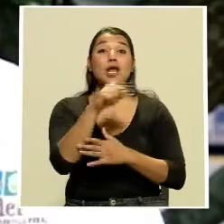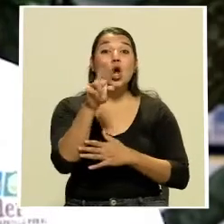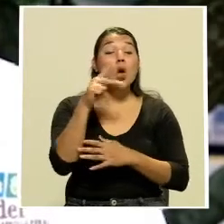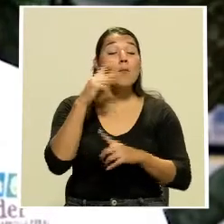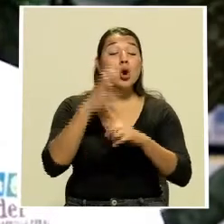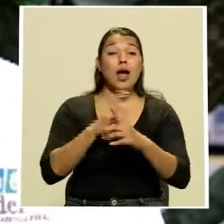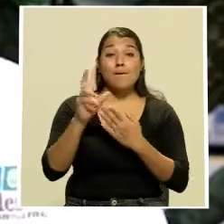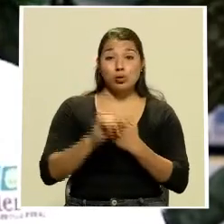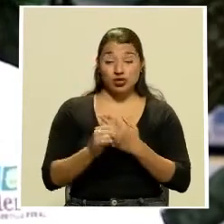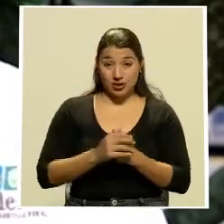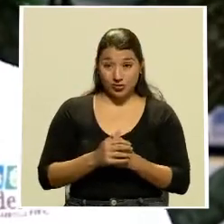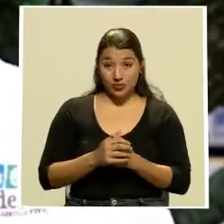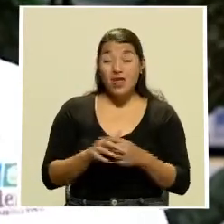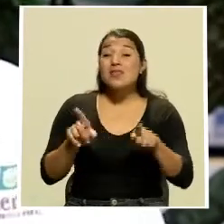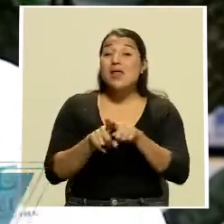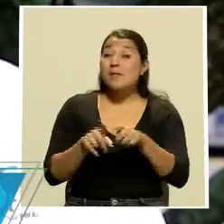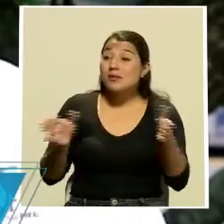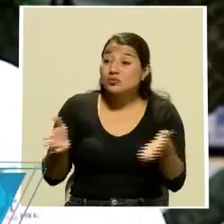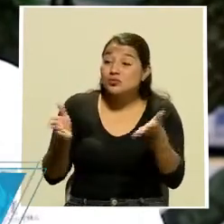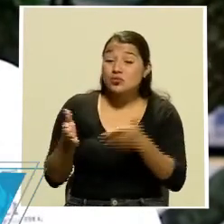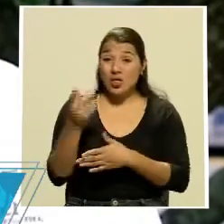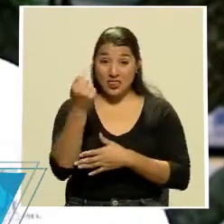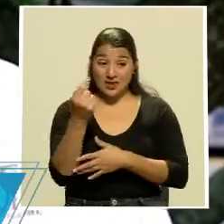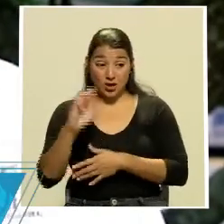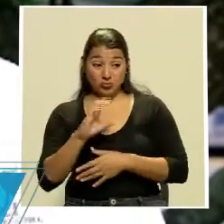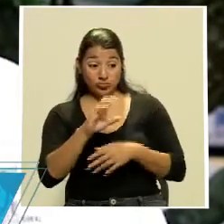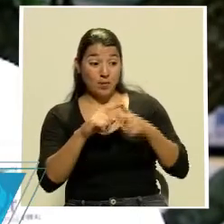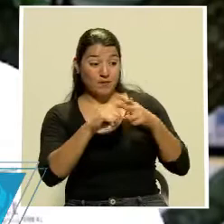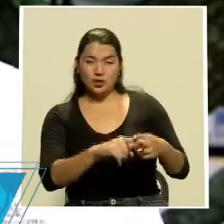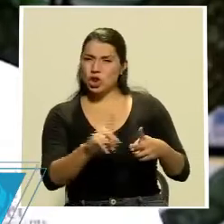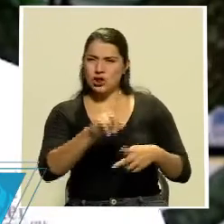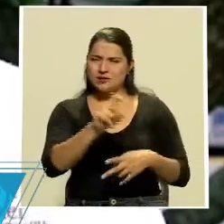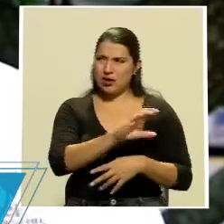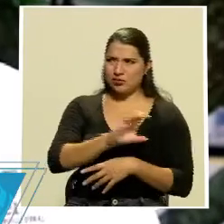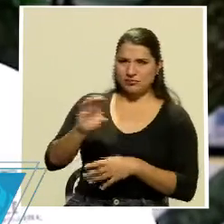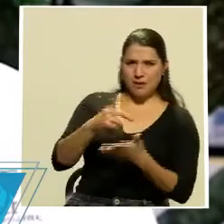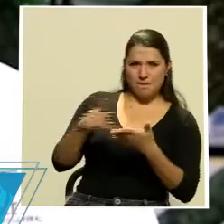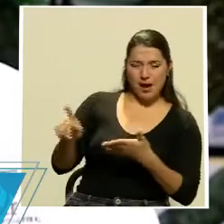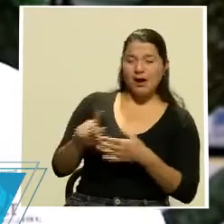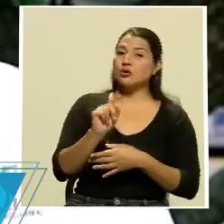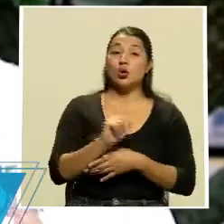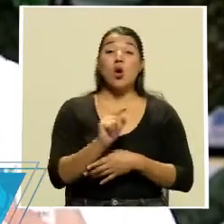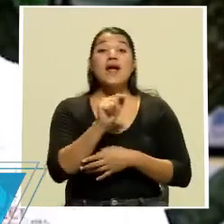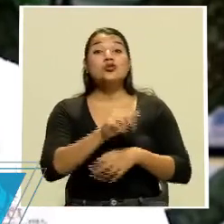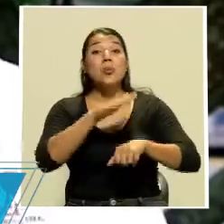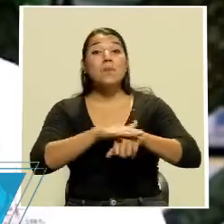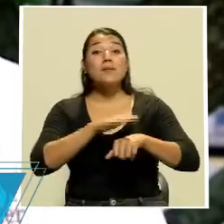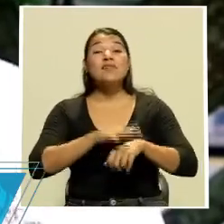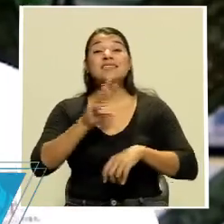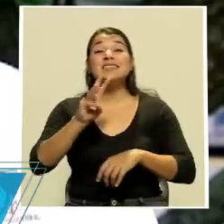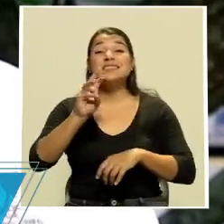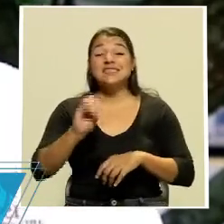Rural impulsa también el uso de recursos no reembolsables mediante Impulso Rural, que es un fondo concursable que permitirá a más de 60